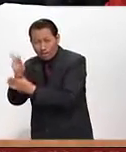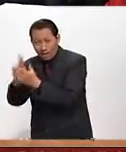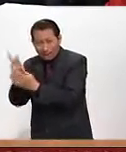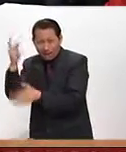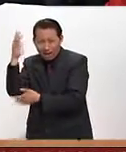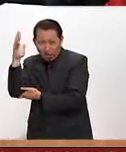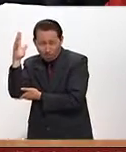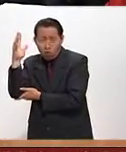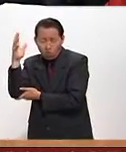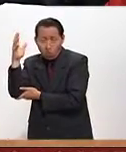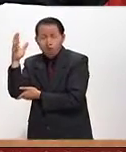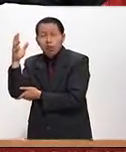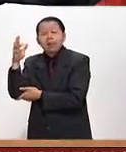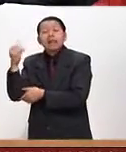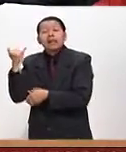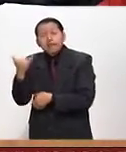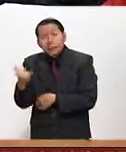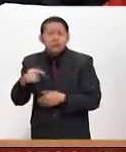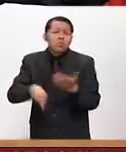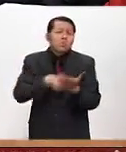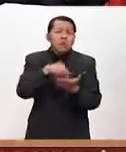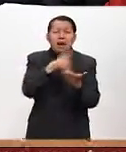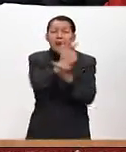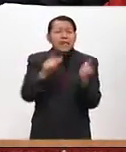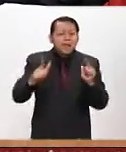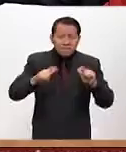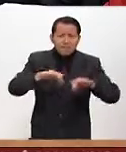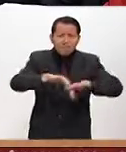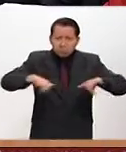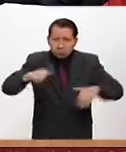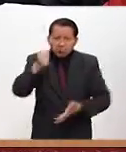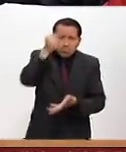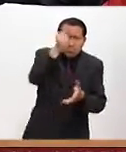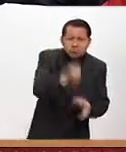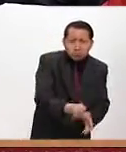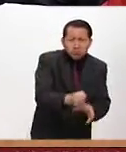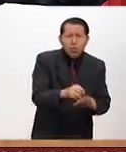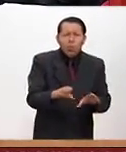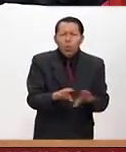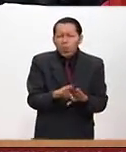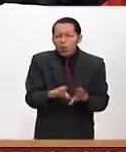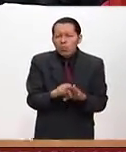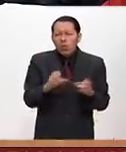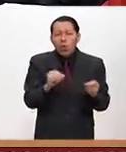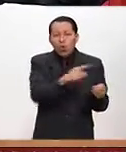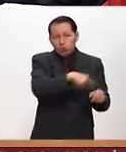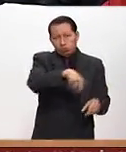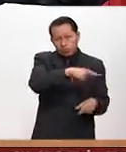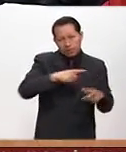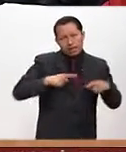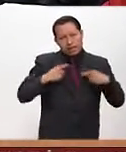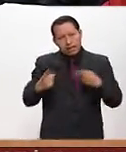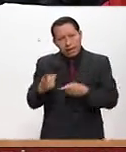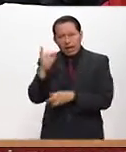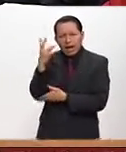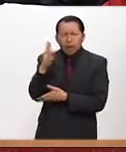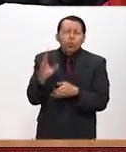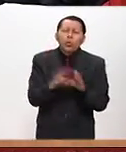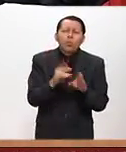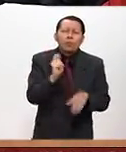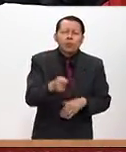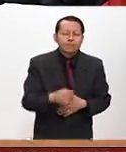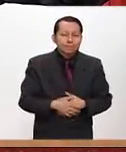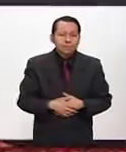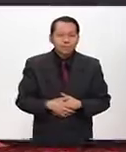algún tipo de orientación? ¿Ustedes van a dar arbolitos? En fin, ¿cómo está esta planeación? Por supuesto, nosotros